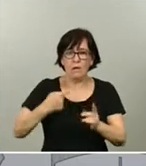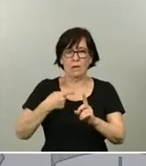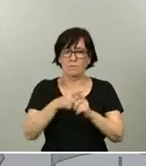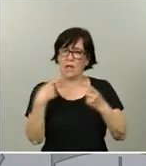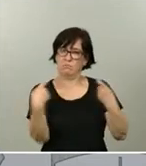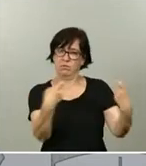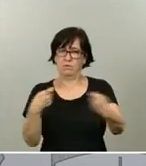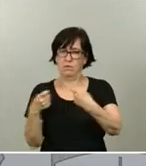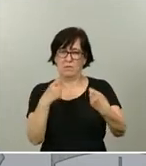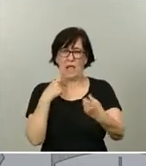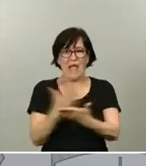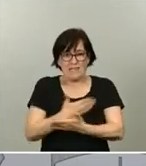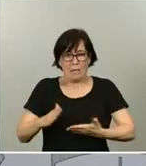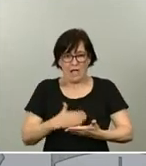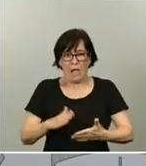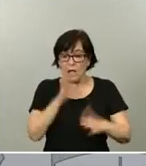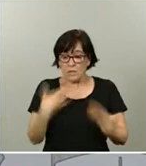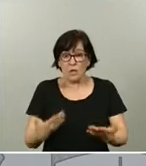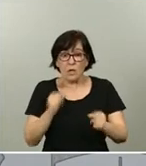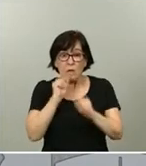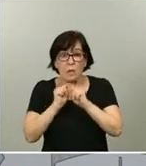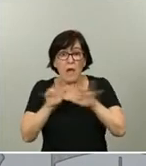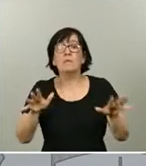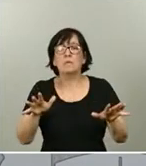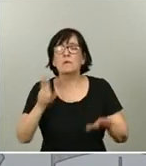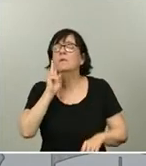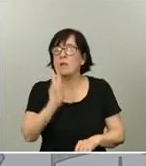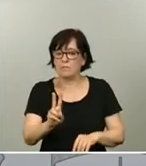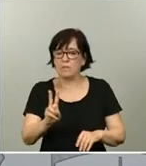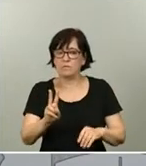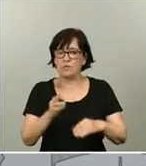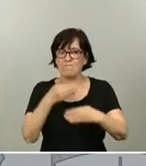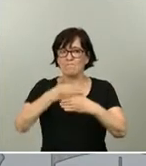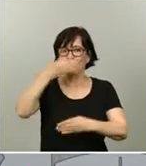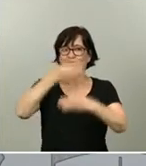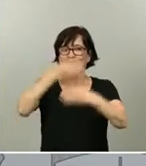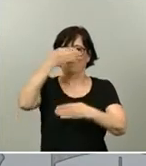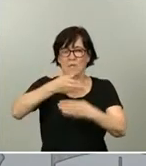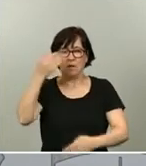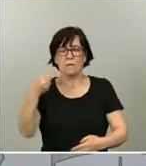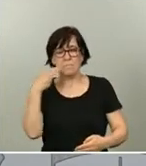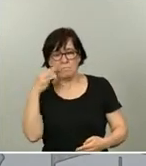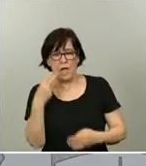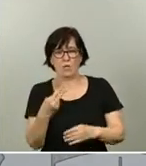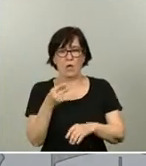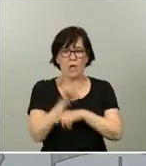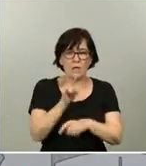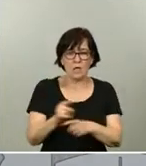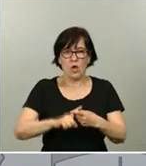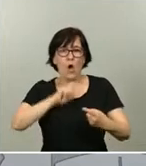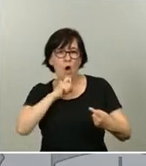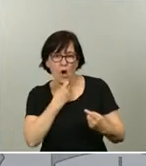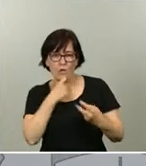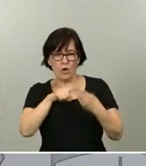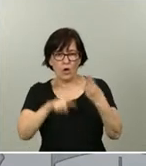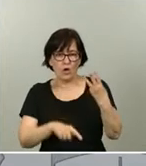para separar. Con la pandemia hemos visto alzarse otros muros como es el del miedo, del engaño, el del odio. El